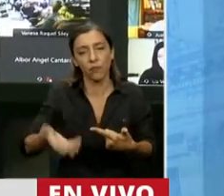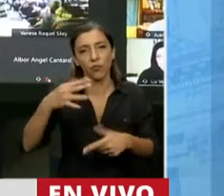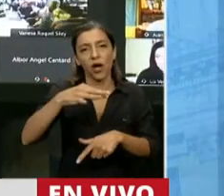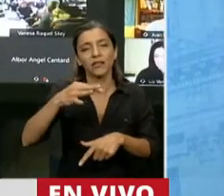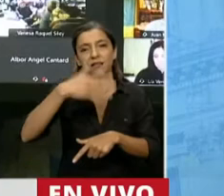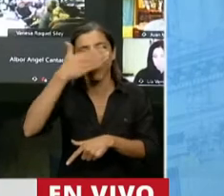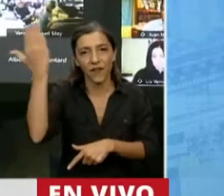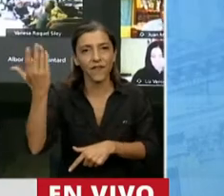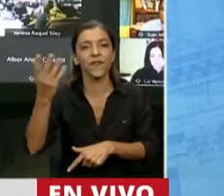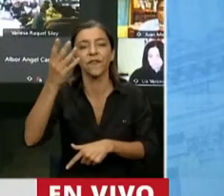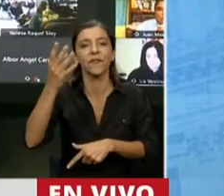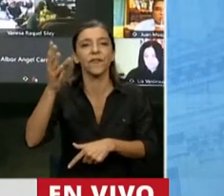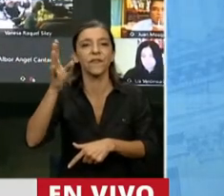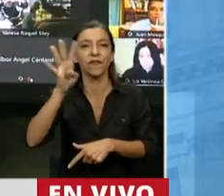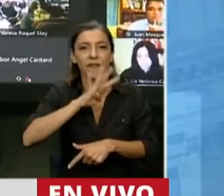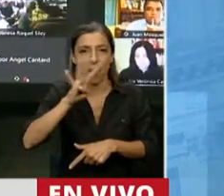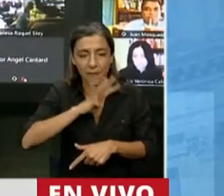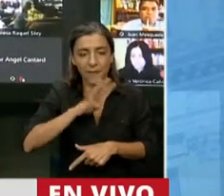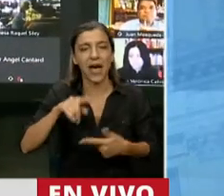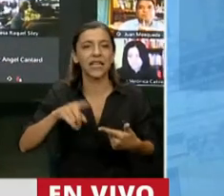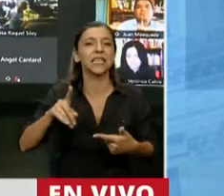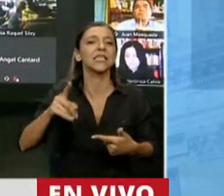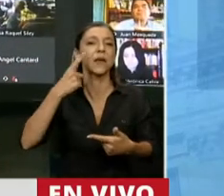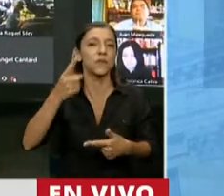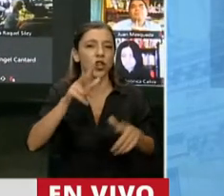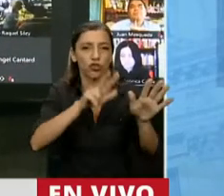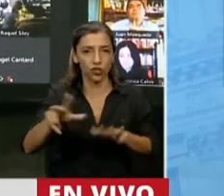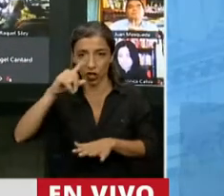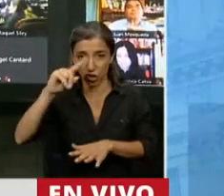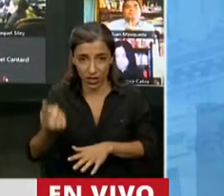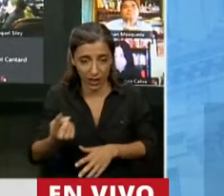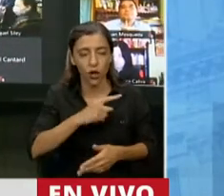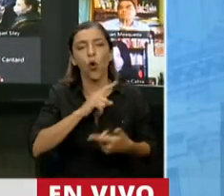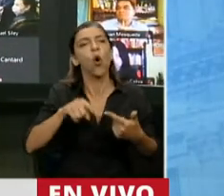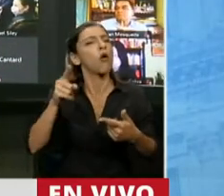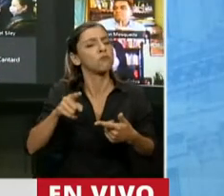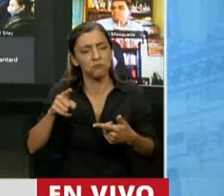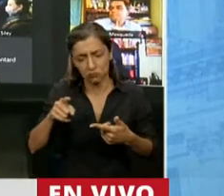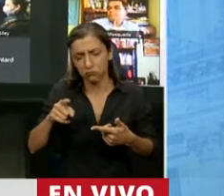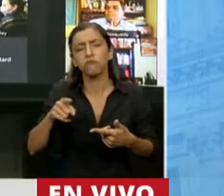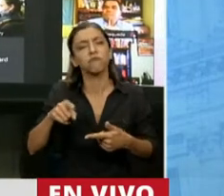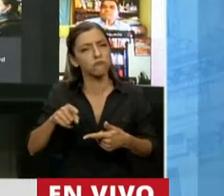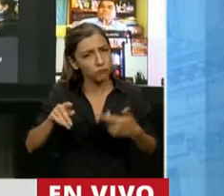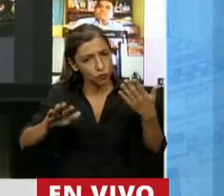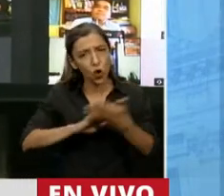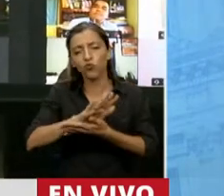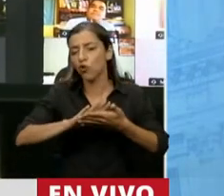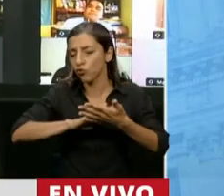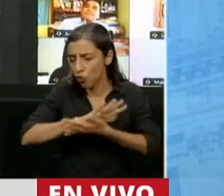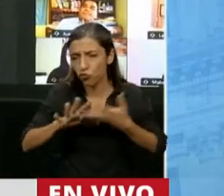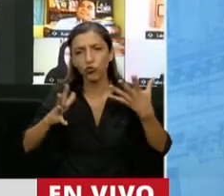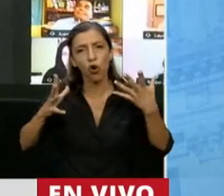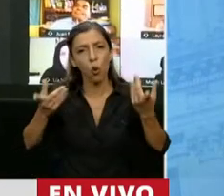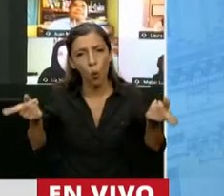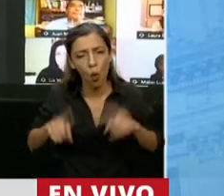1871, y de esos ataques se recuperó más fuerte. Fueron